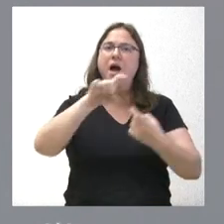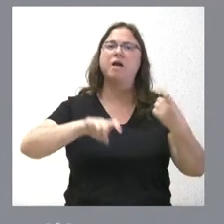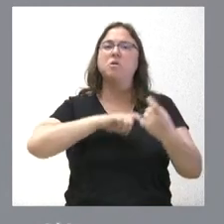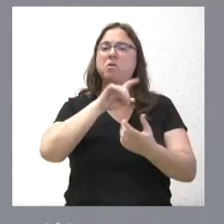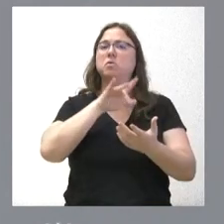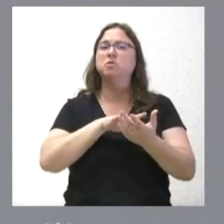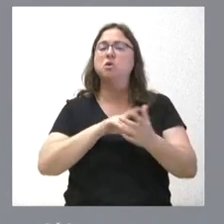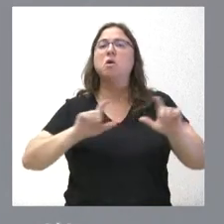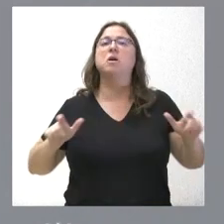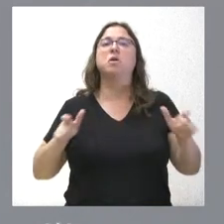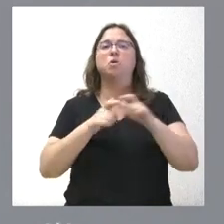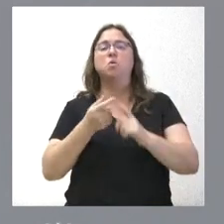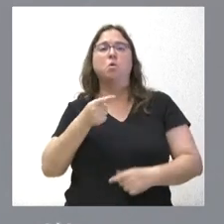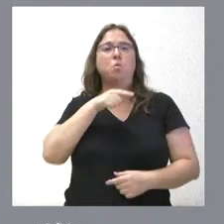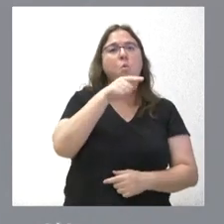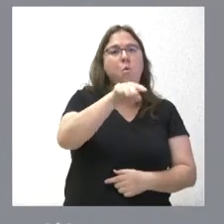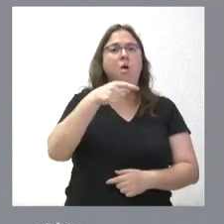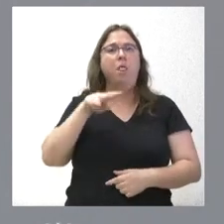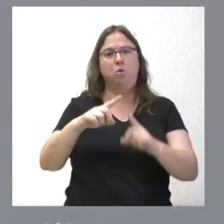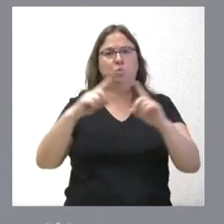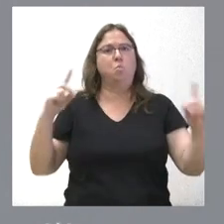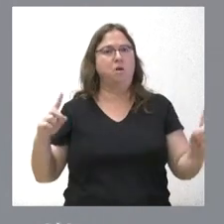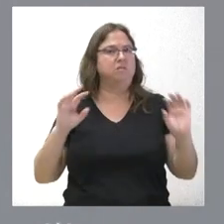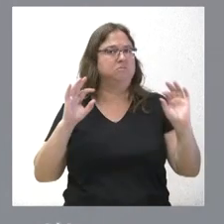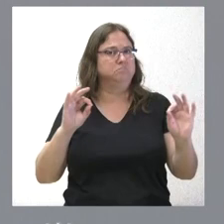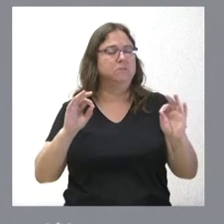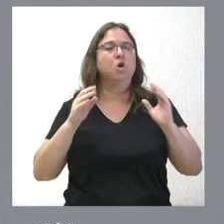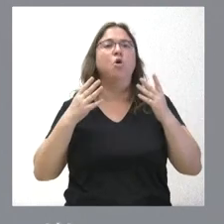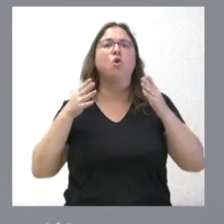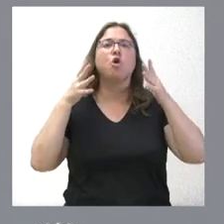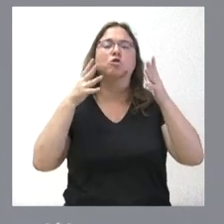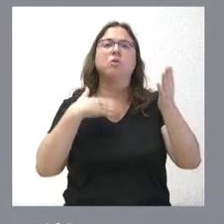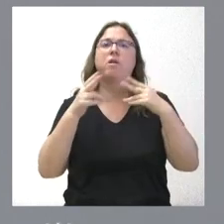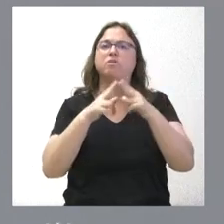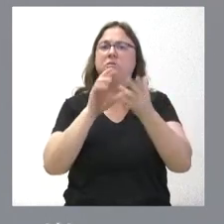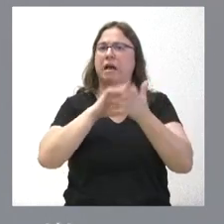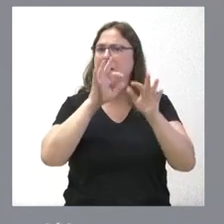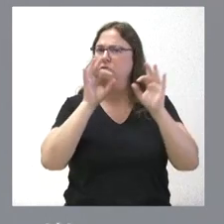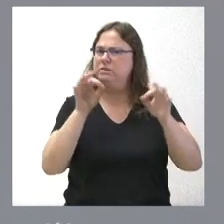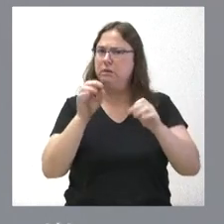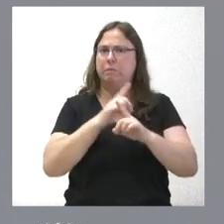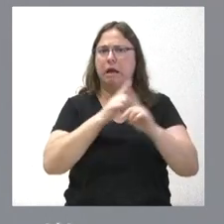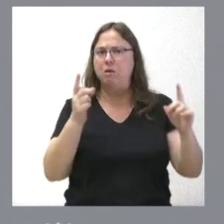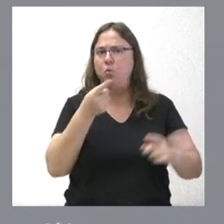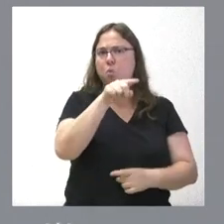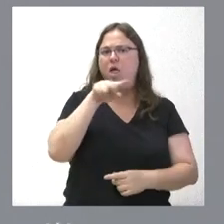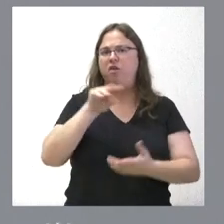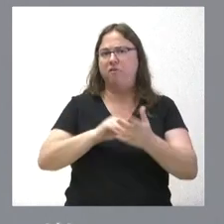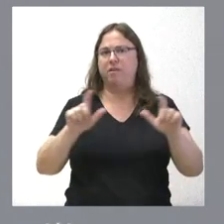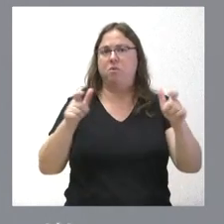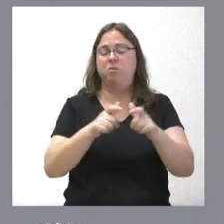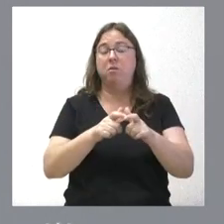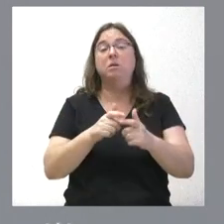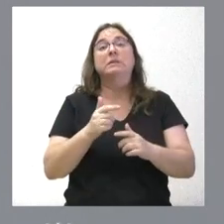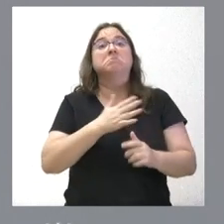reuniones del Consejo del Diálogo Social de Castilla y León. Ha parecido oportuno tener una reunión antes de que se pueda